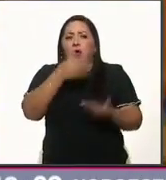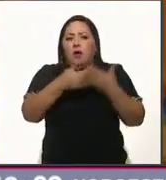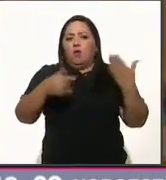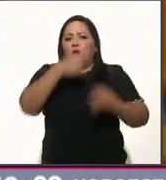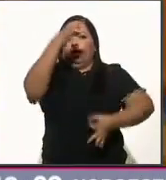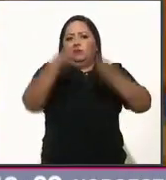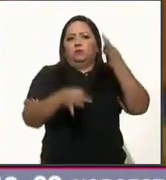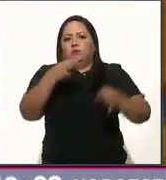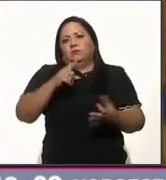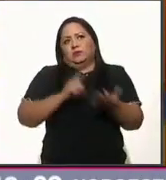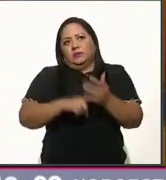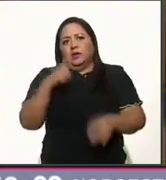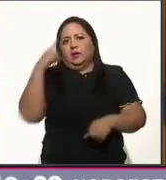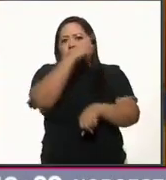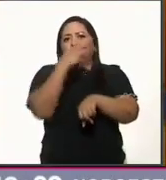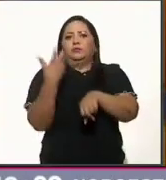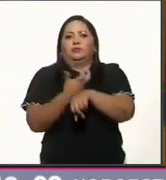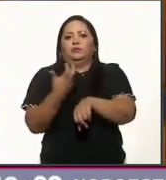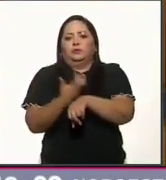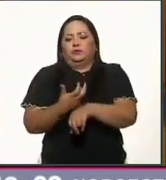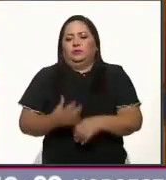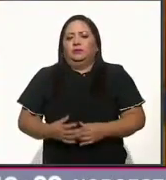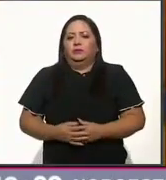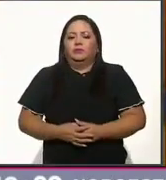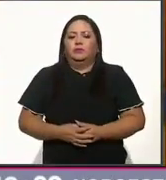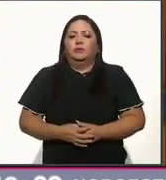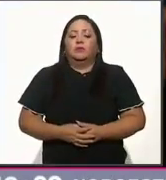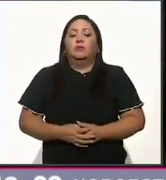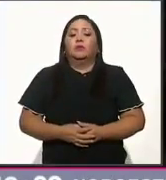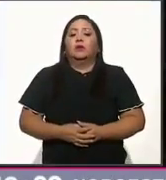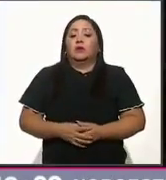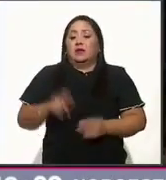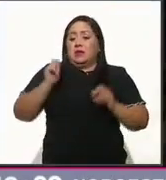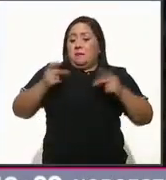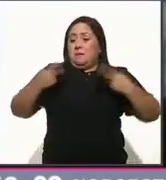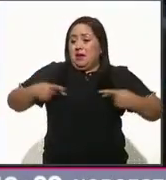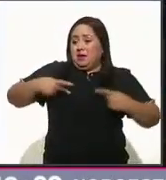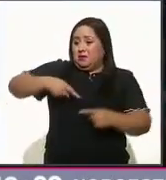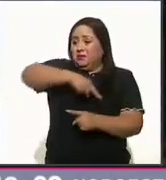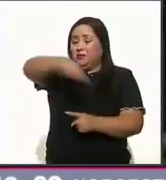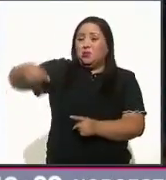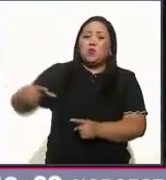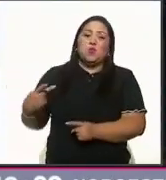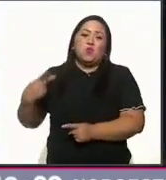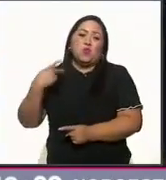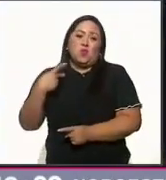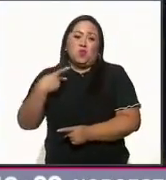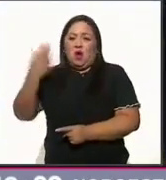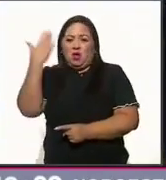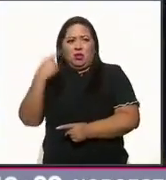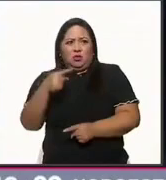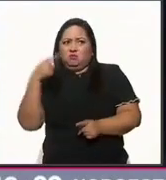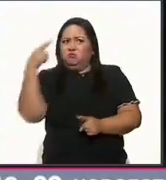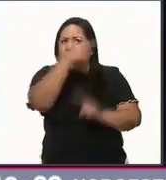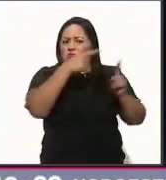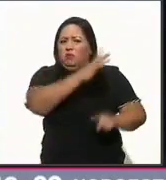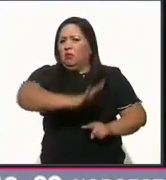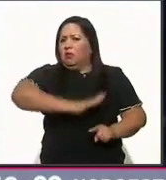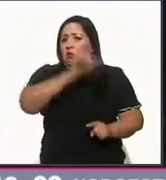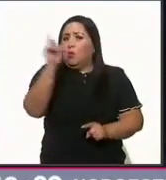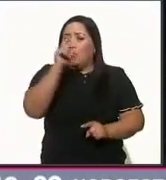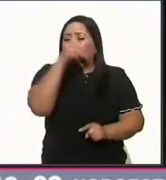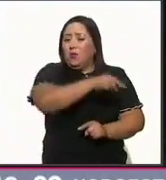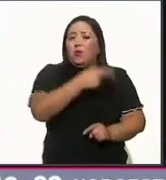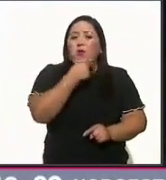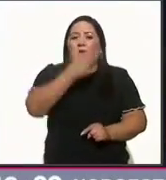enfrenta la justicia en Estados Unidos. Entre los personajes de la política que encararon a García Luna cuando éste